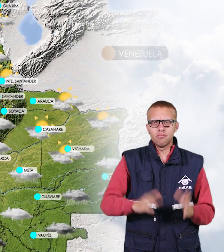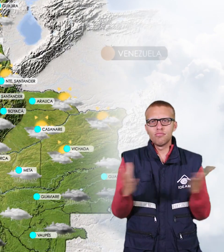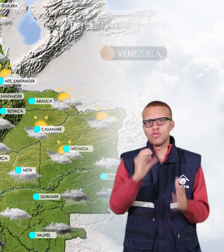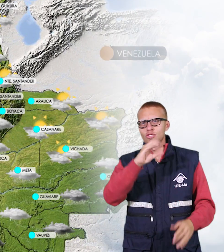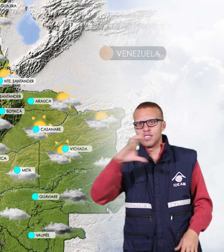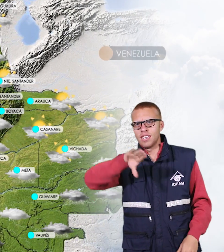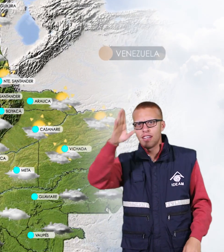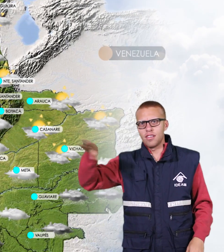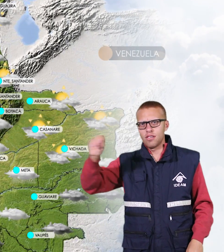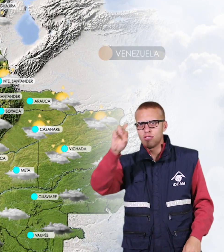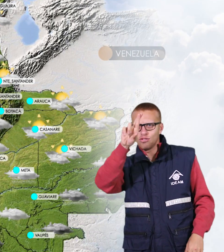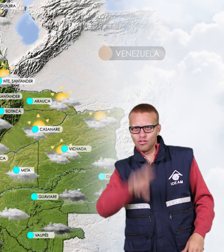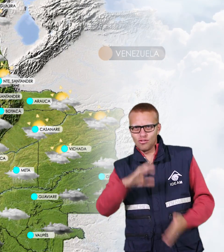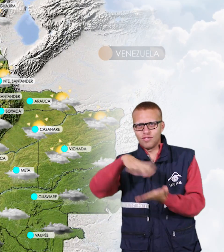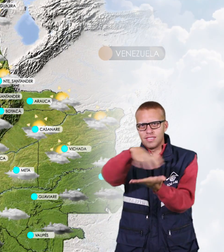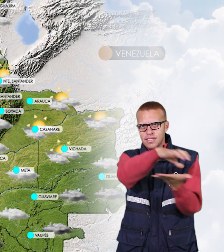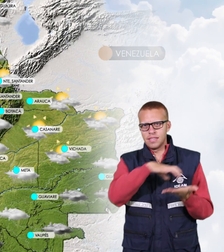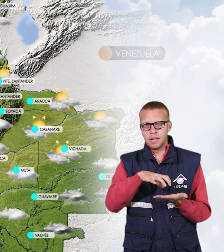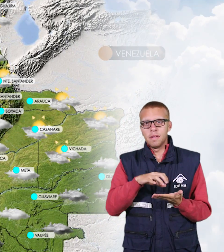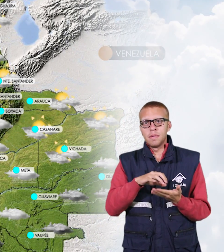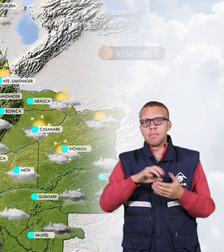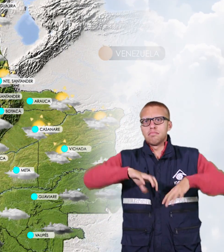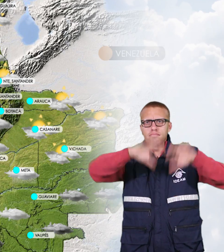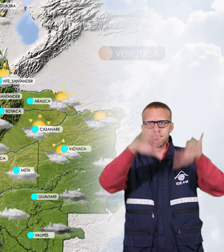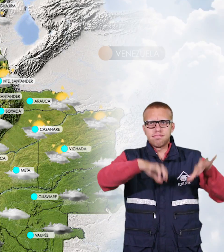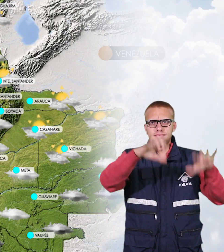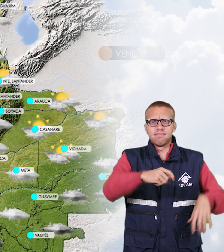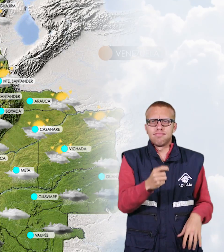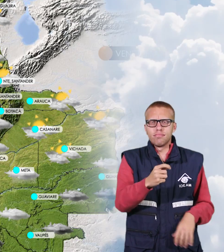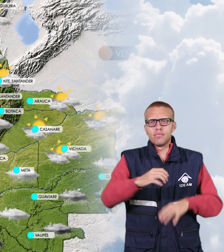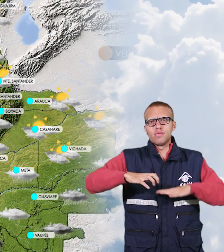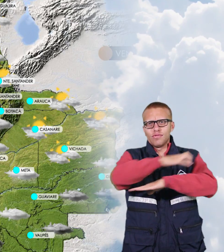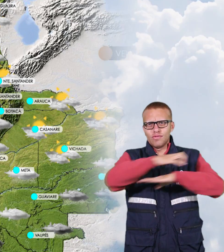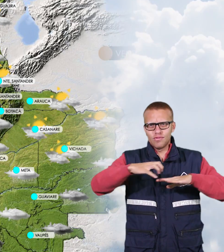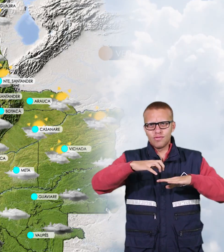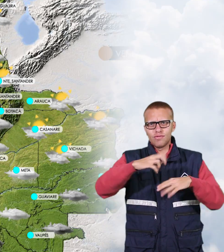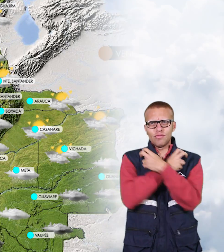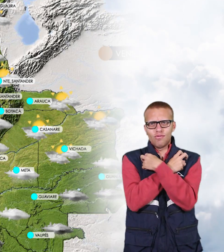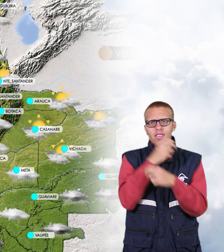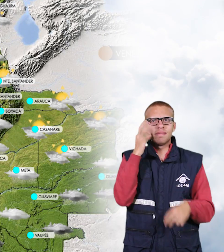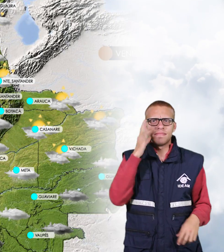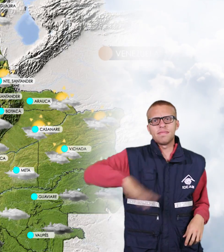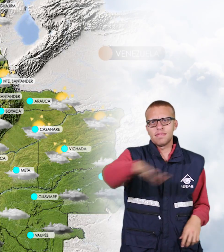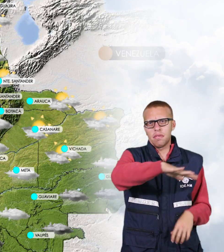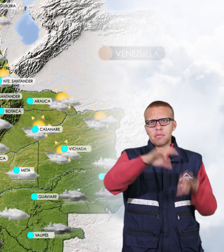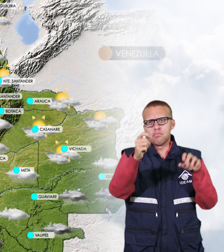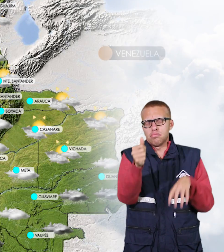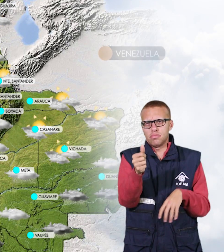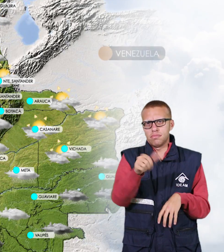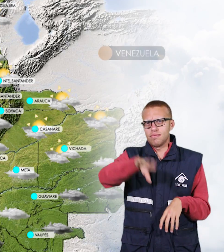Antioquia y sur de Santander. Lluvias menos fuertes sobre sectores de Tolima, Huila y Eje Cafetero. Llovizna sobre el altiplano